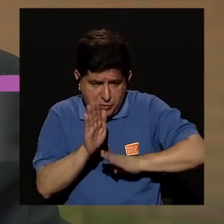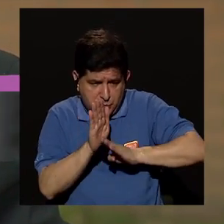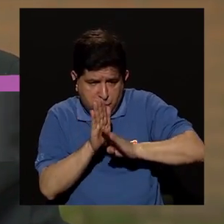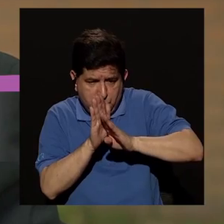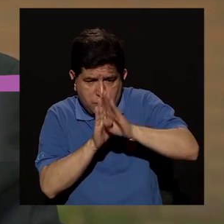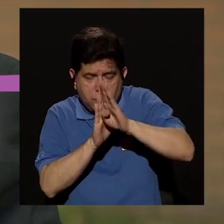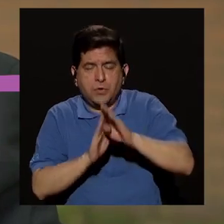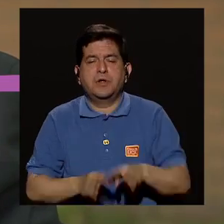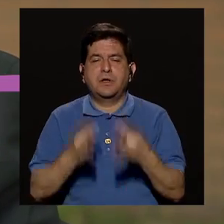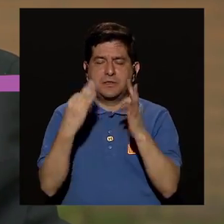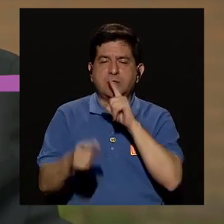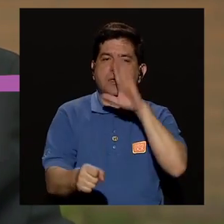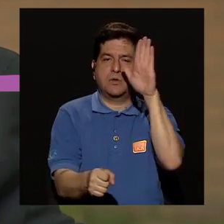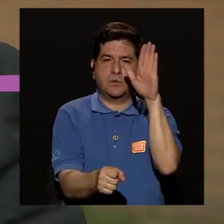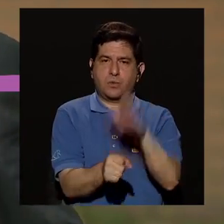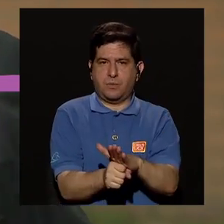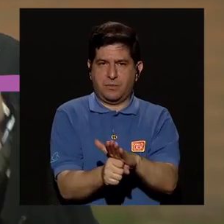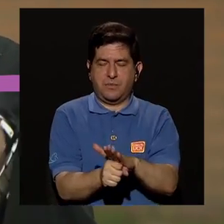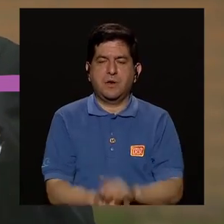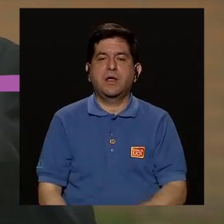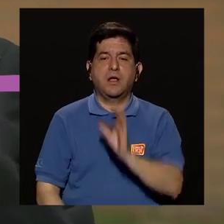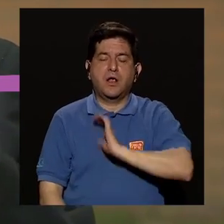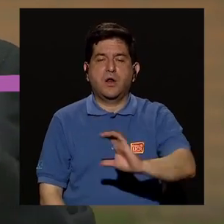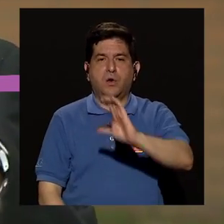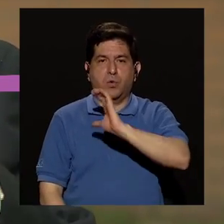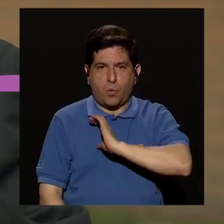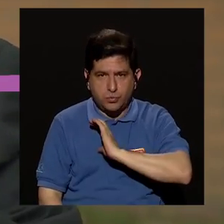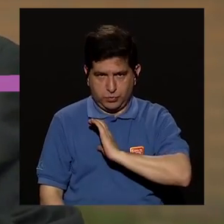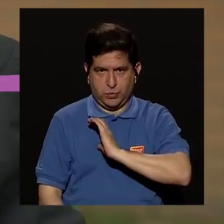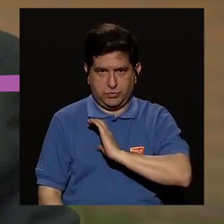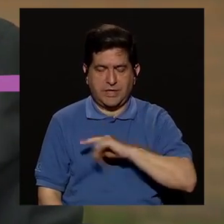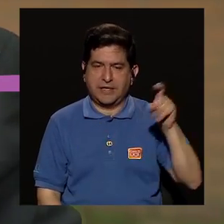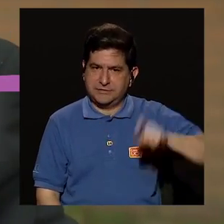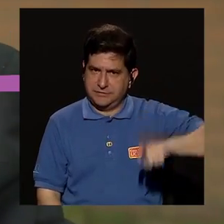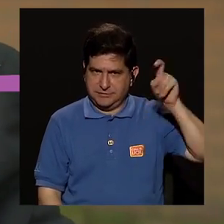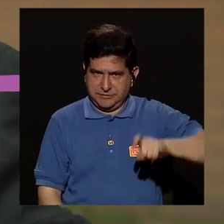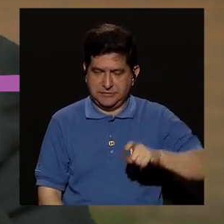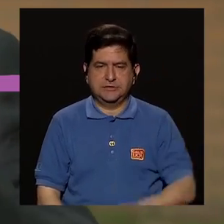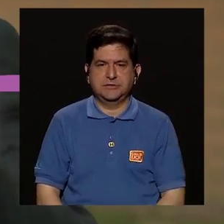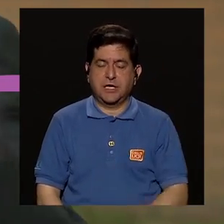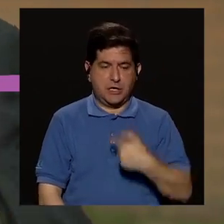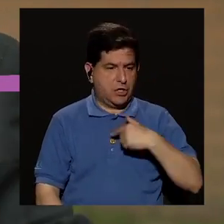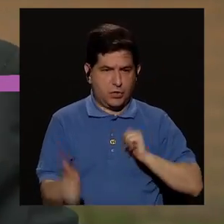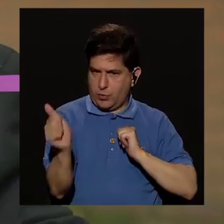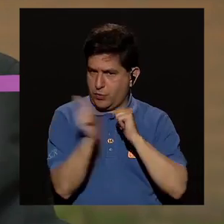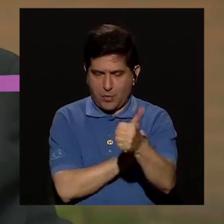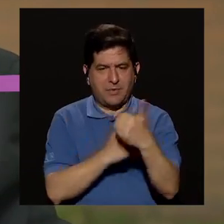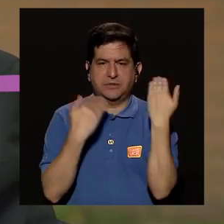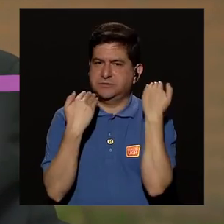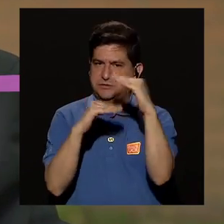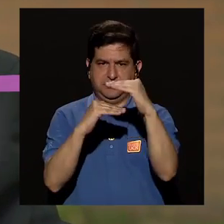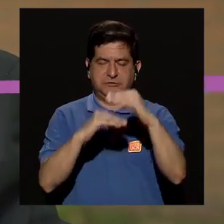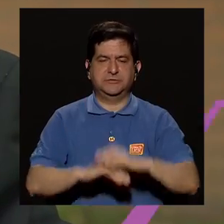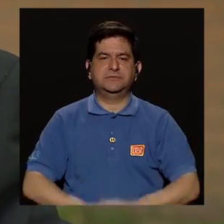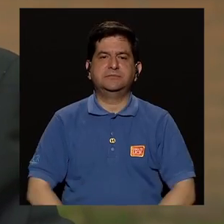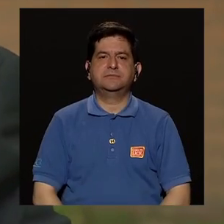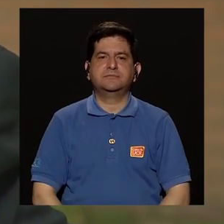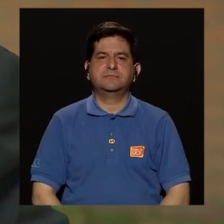que la persona va desarrollando para poder cumplir con las conductas necesarias para no pasarme de esos límites.